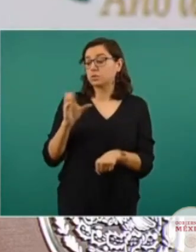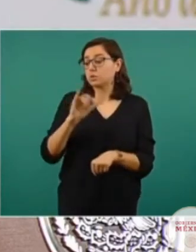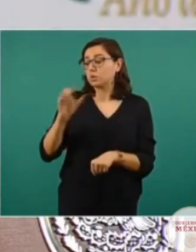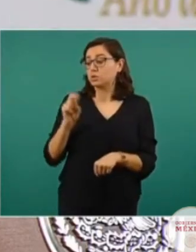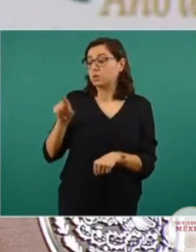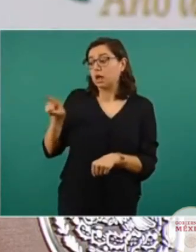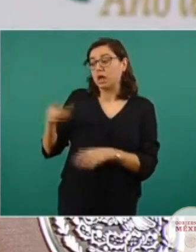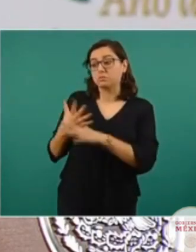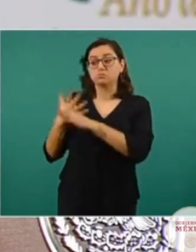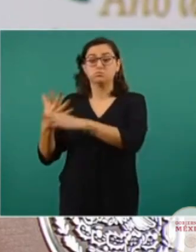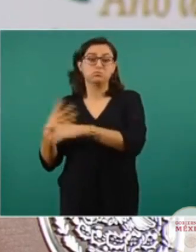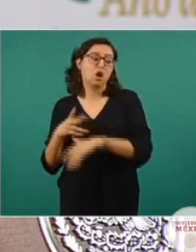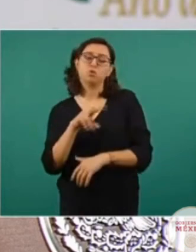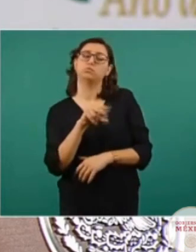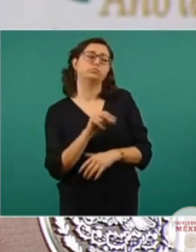resolvió que no.